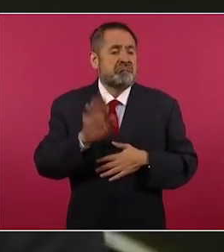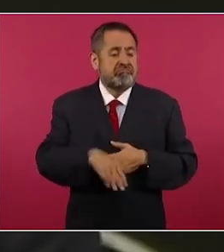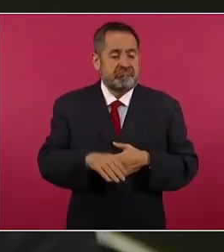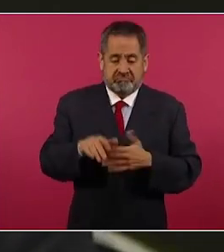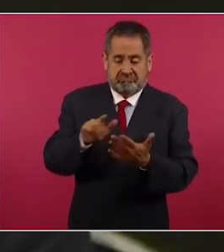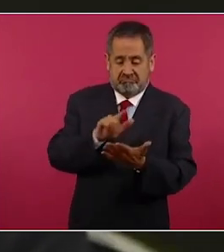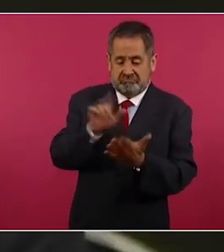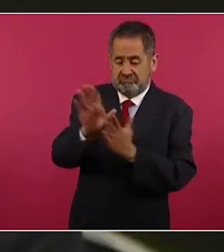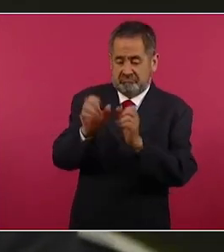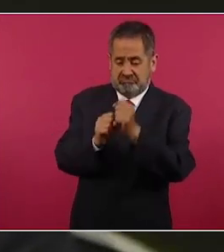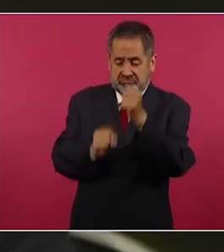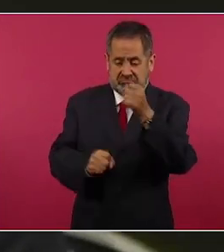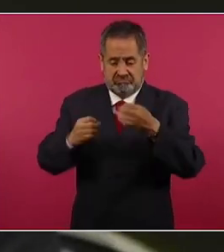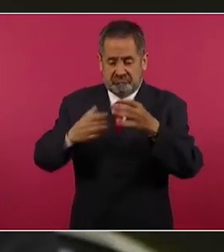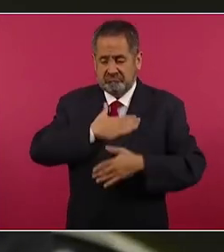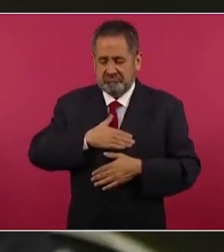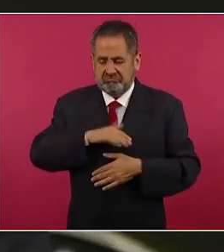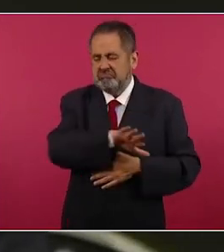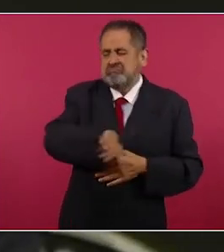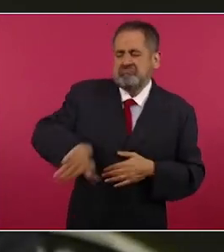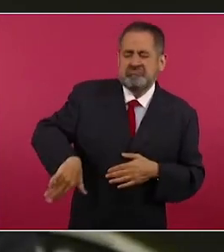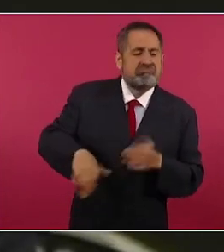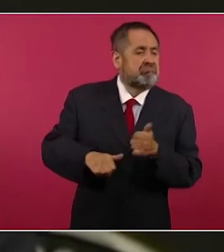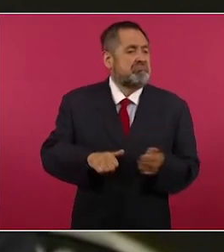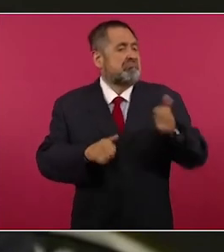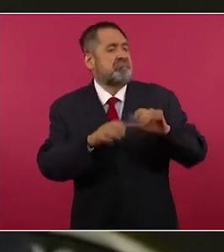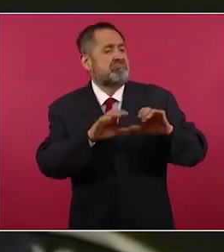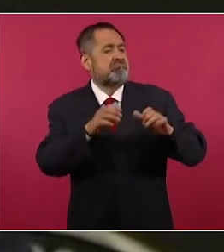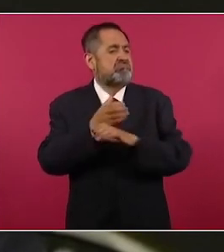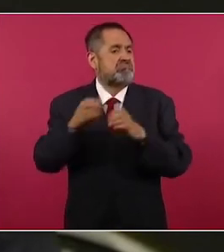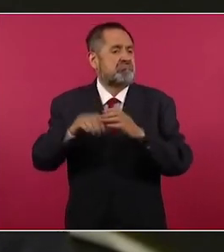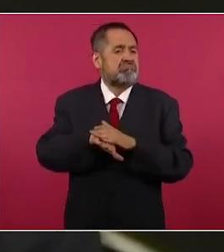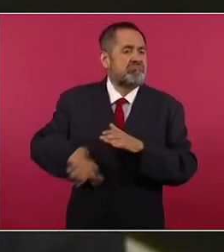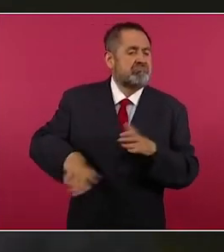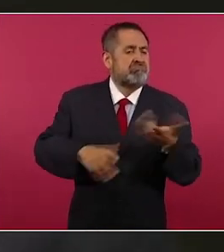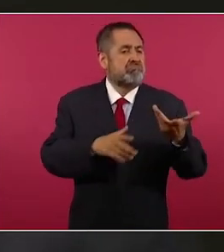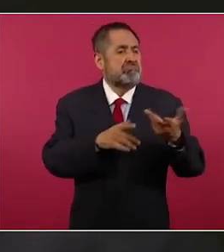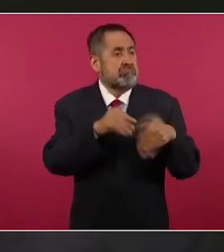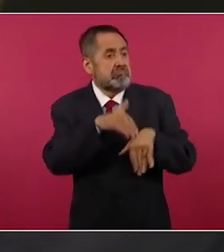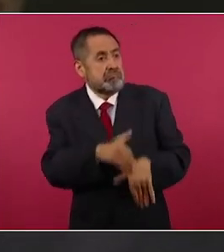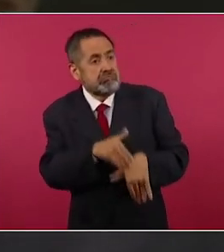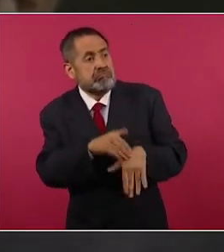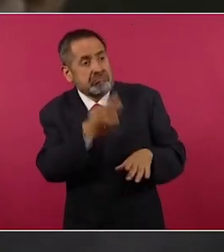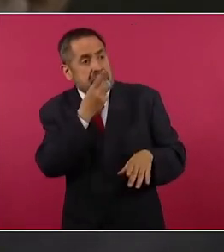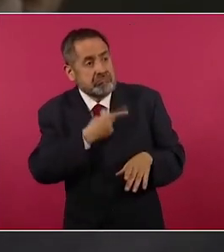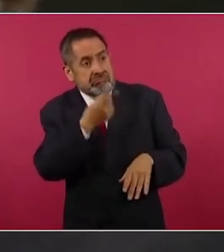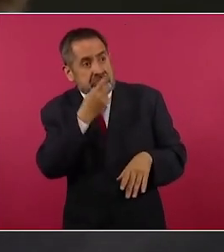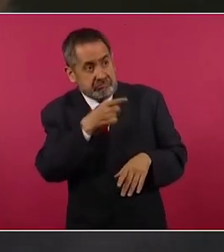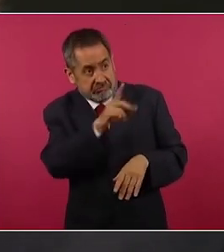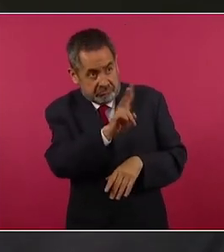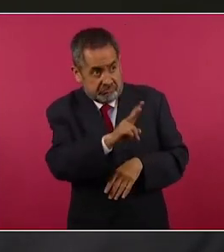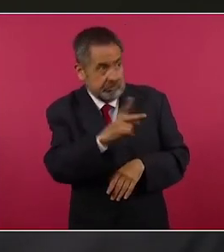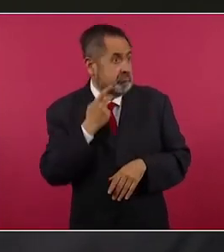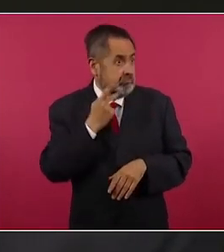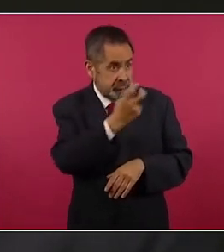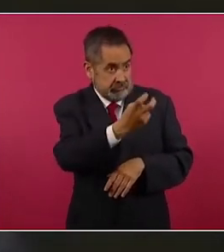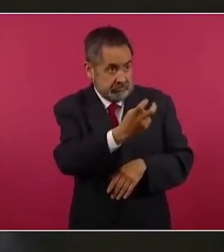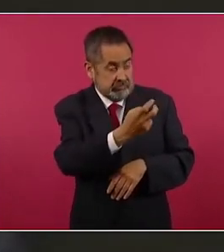de la justicia y de la Constitución a las meras consignas políticas